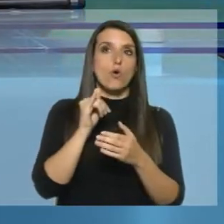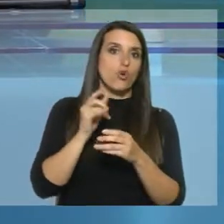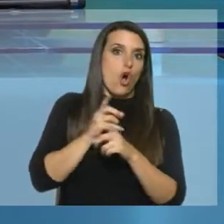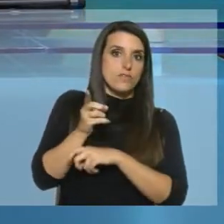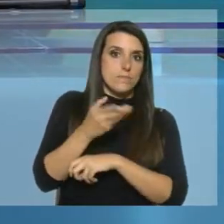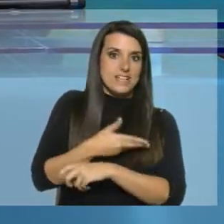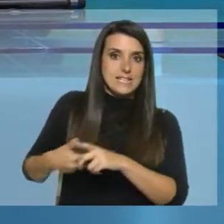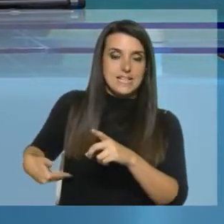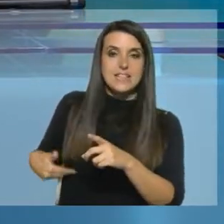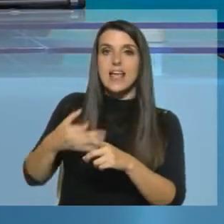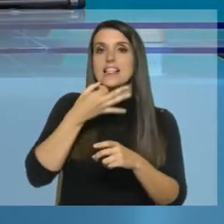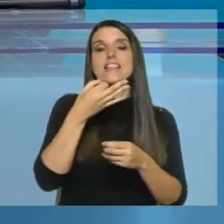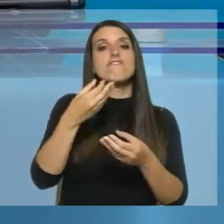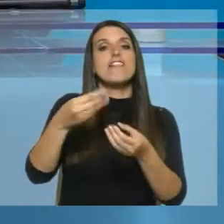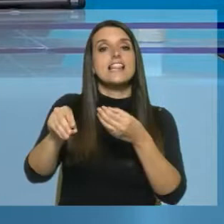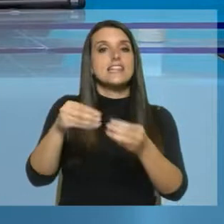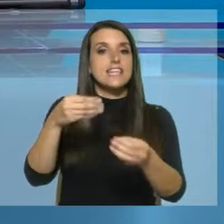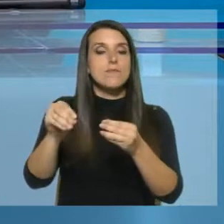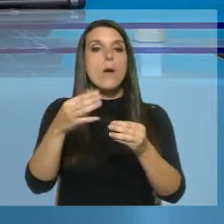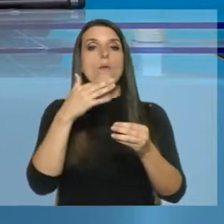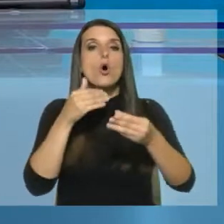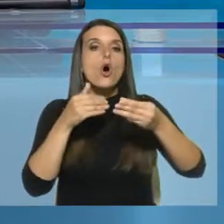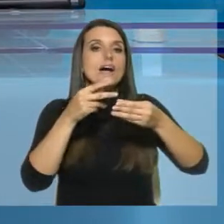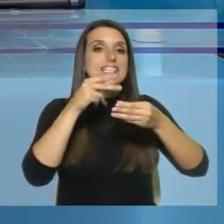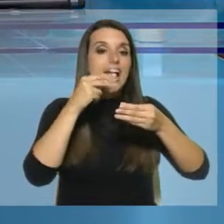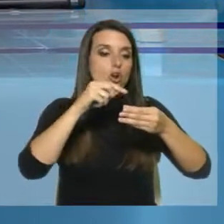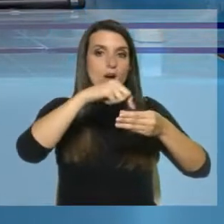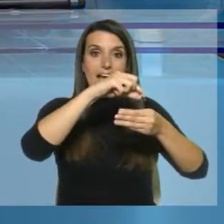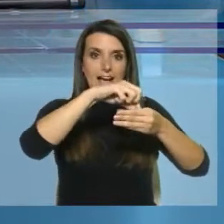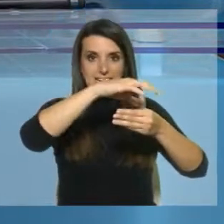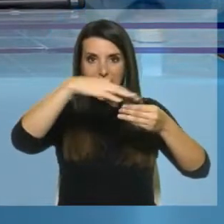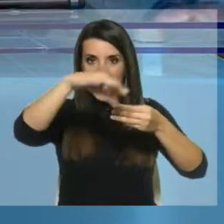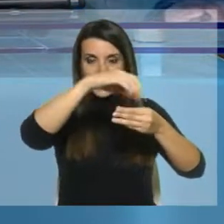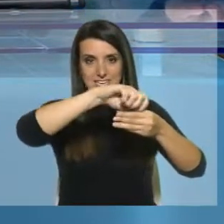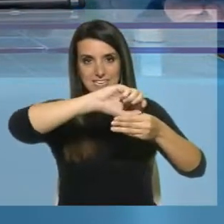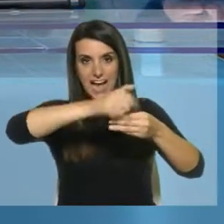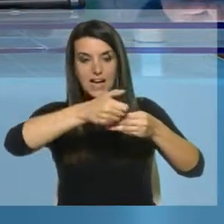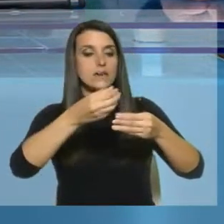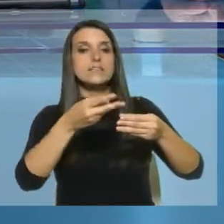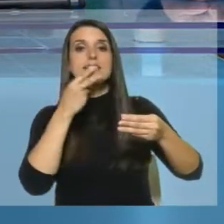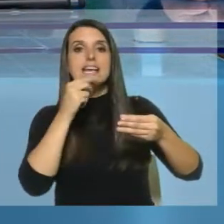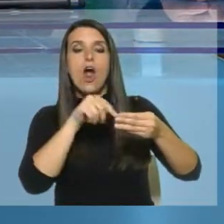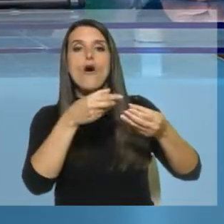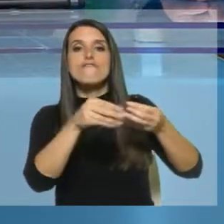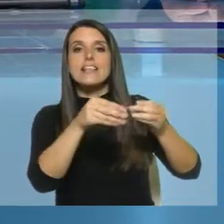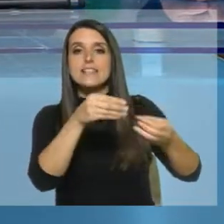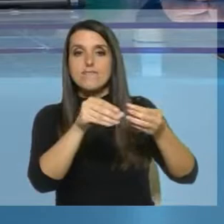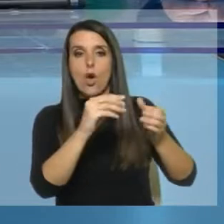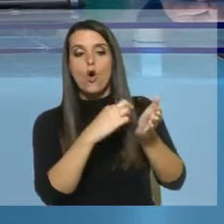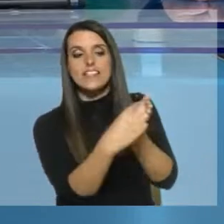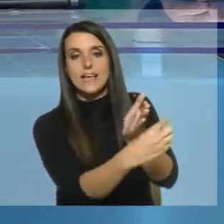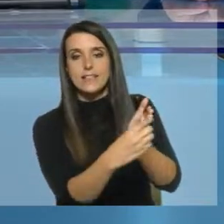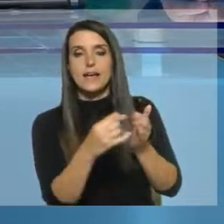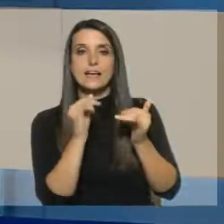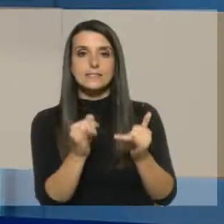flexibiliza la normativa de empaquetado de cigarrillos y ya hay acciones en relación a este tema. Sí,